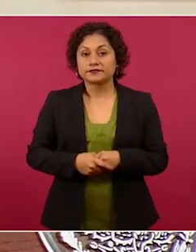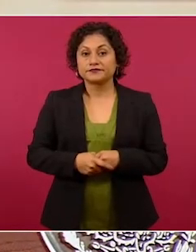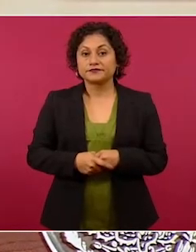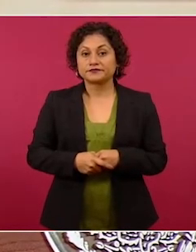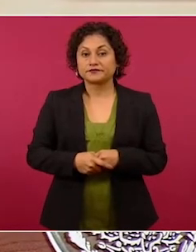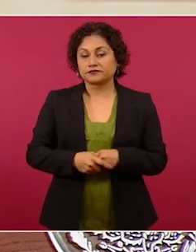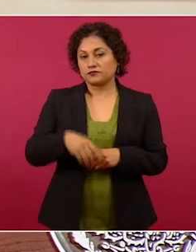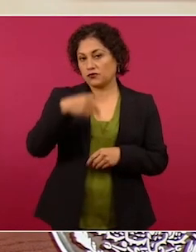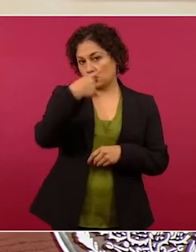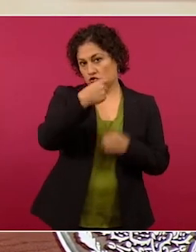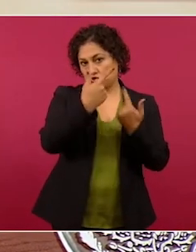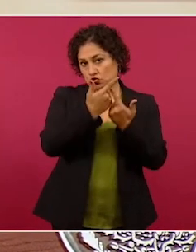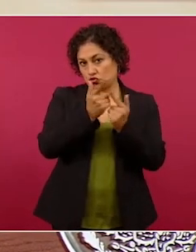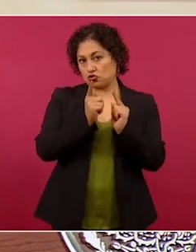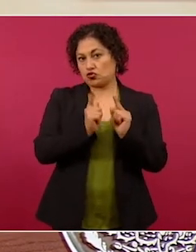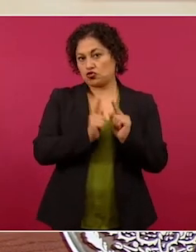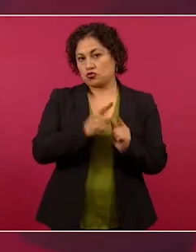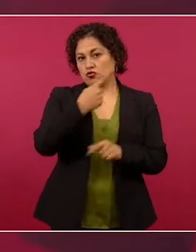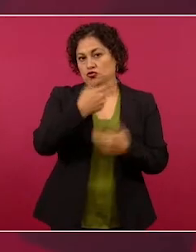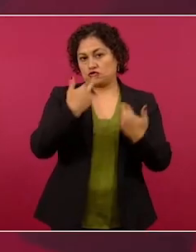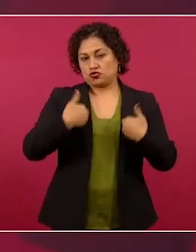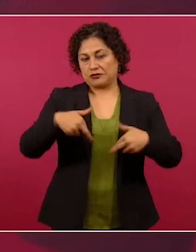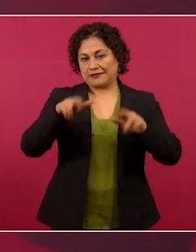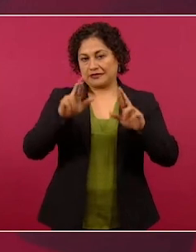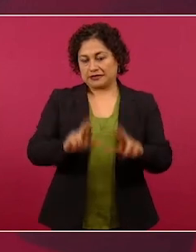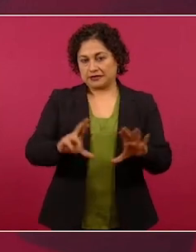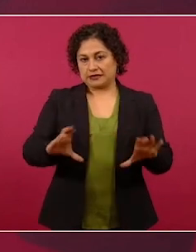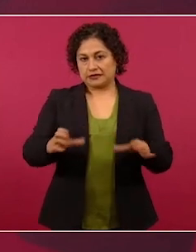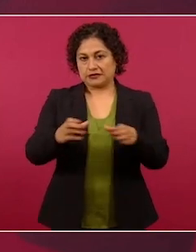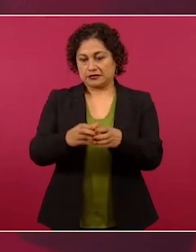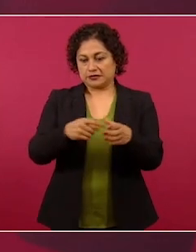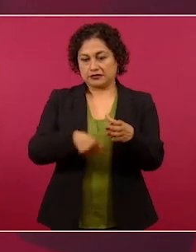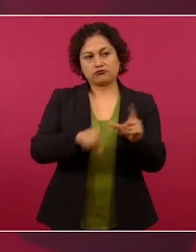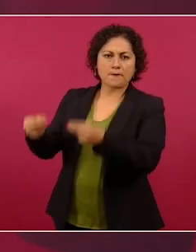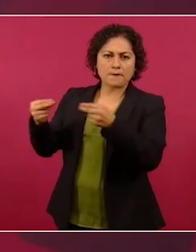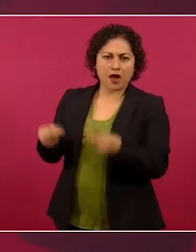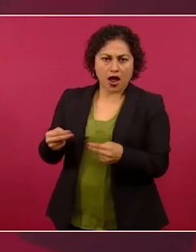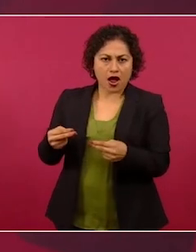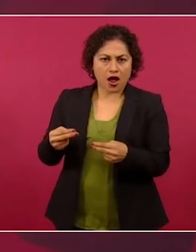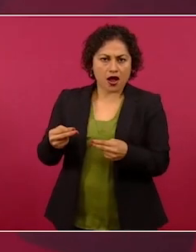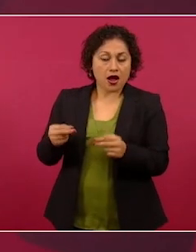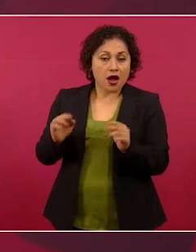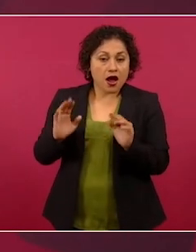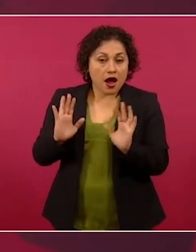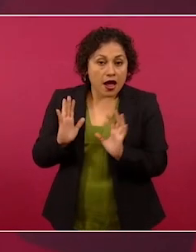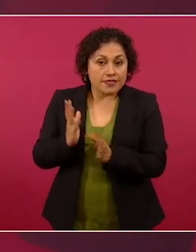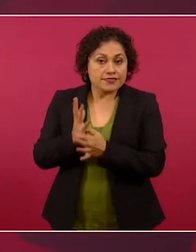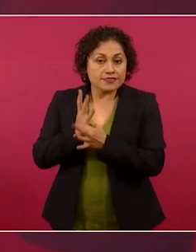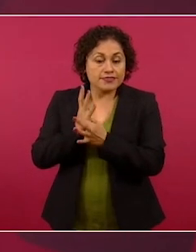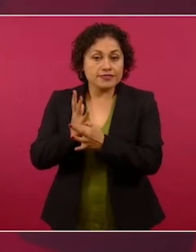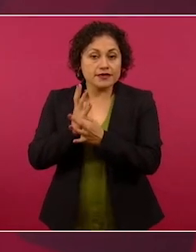representaba en todos los negocios llegó a manejar alrededor de 700